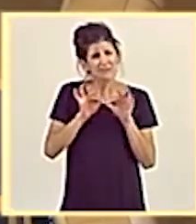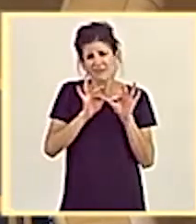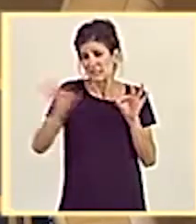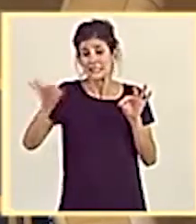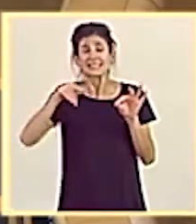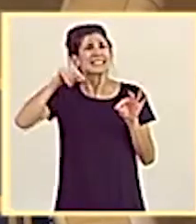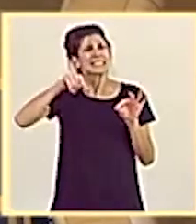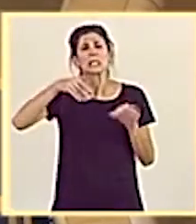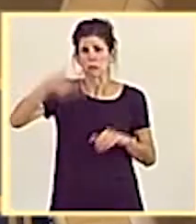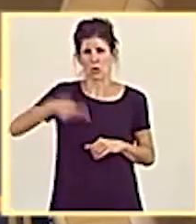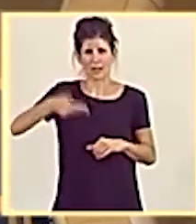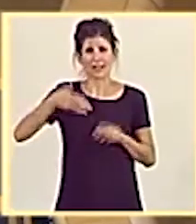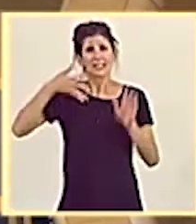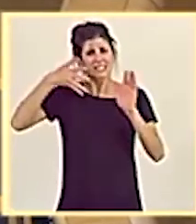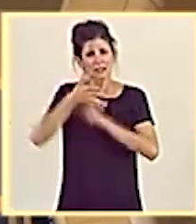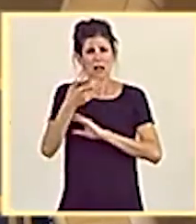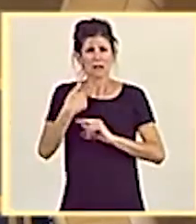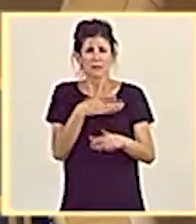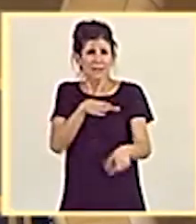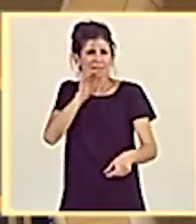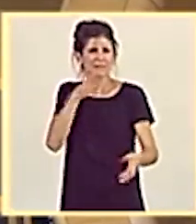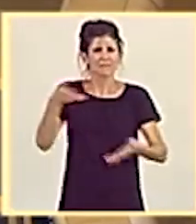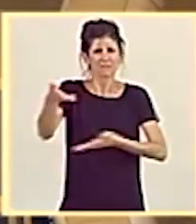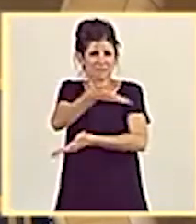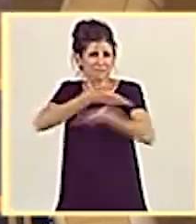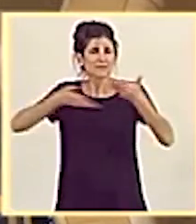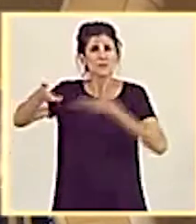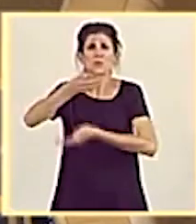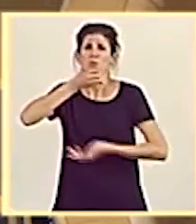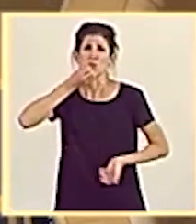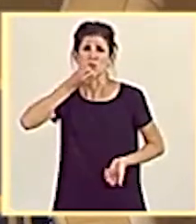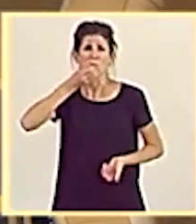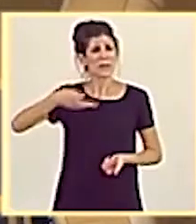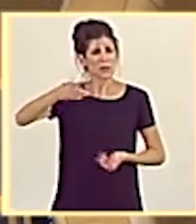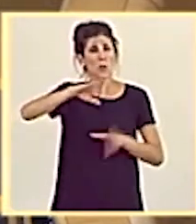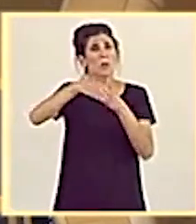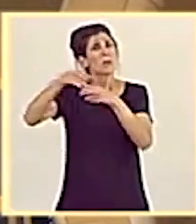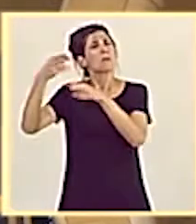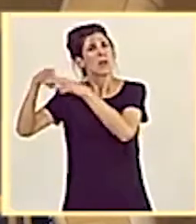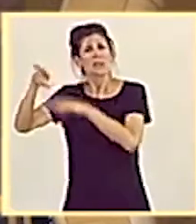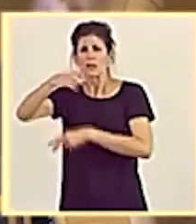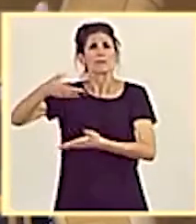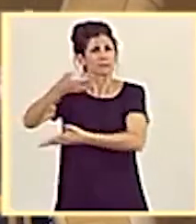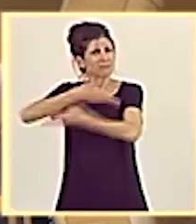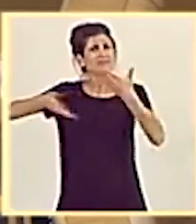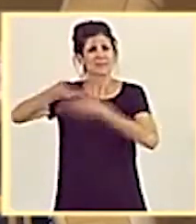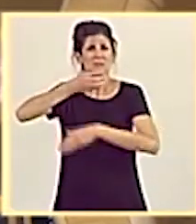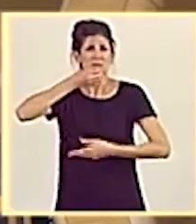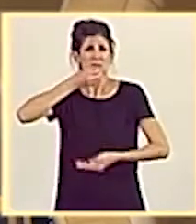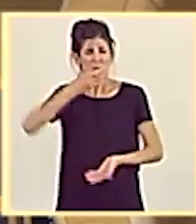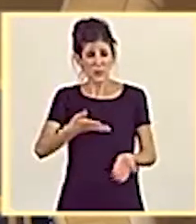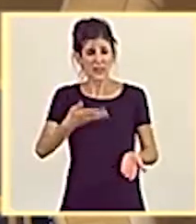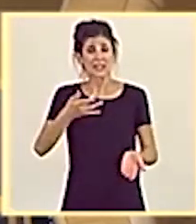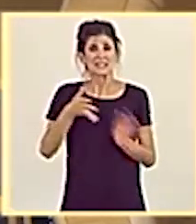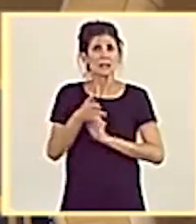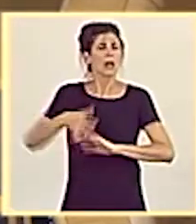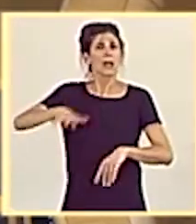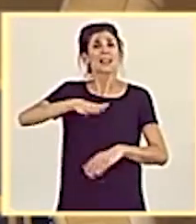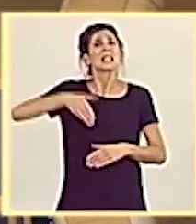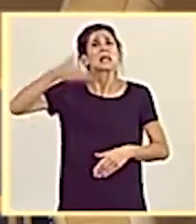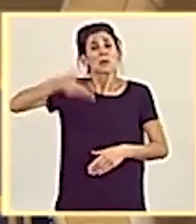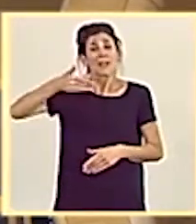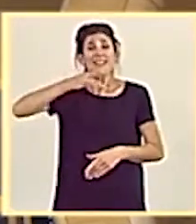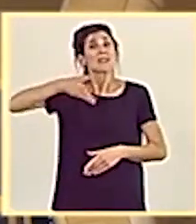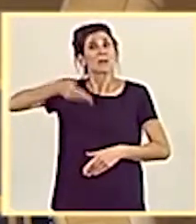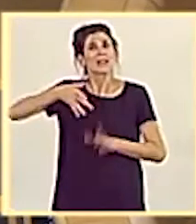importante. Lo importante es que ha habido una percepción muy generalizada por todos los grupos políticos y yo diría por el espectro de la importancia que